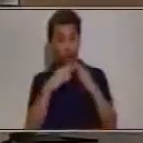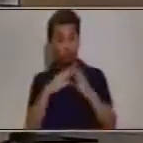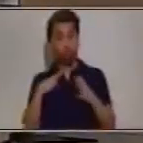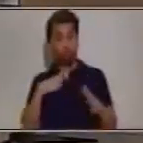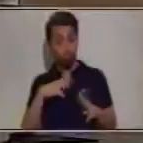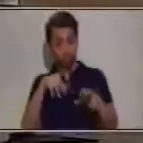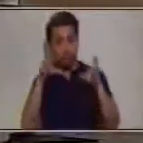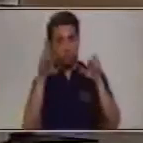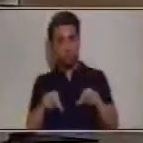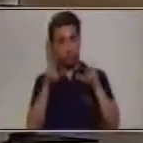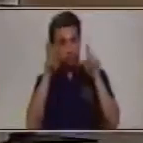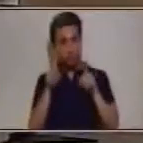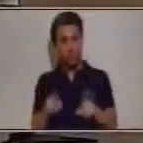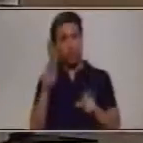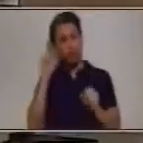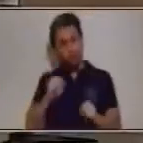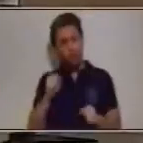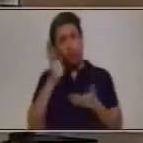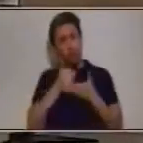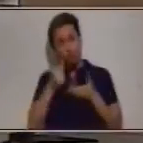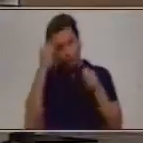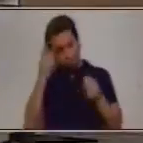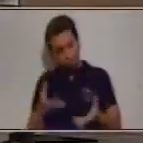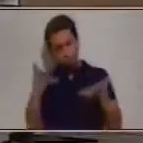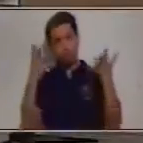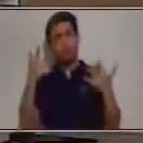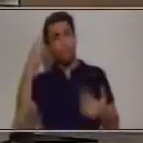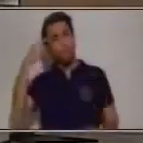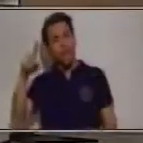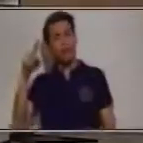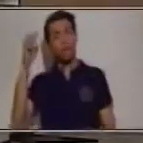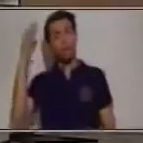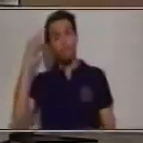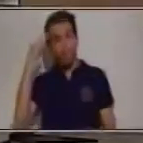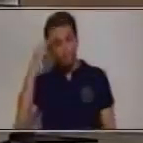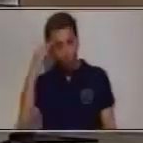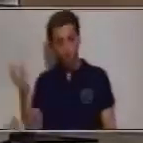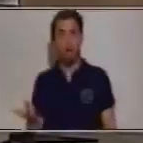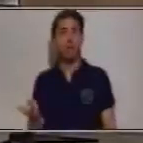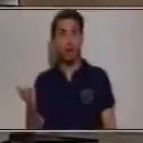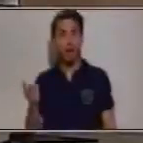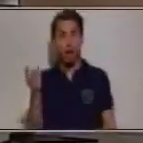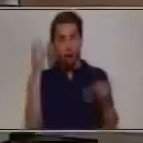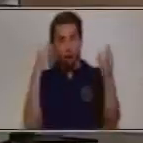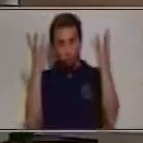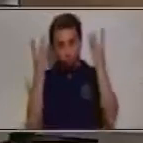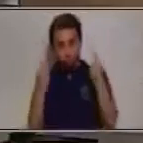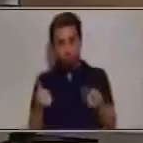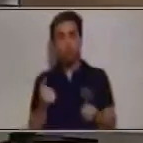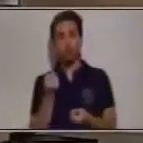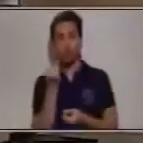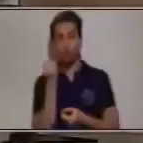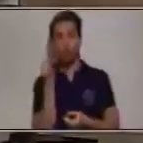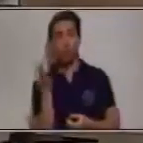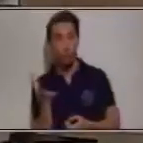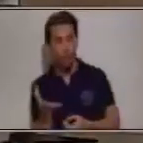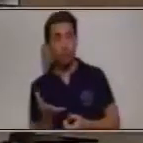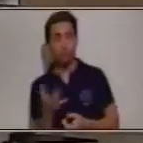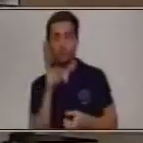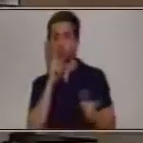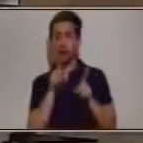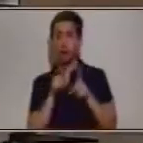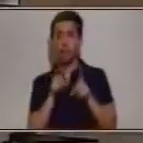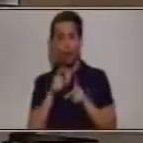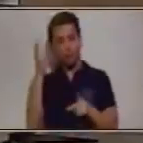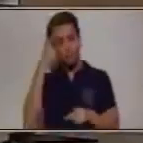destrezas como la memoria, la habilidad numérica y, por supuesto, el pensamiento lógico.